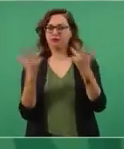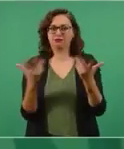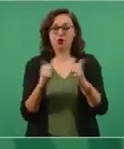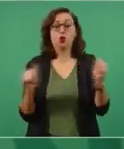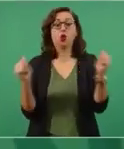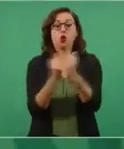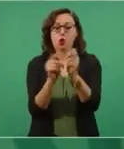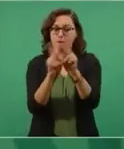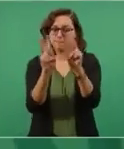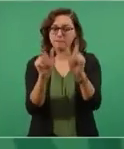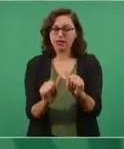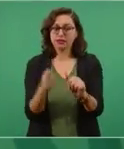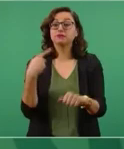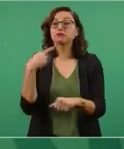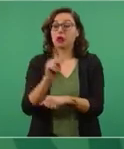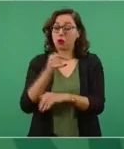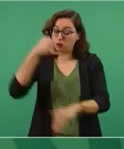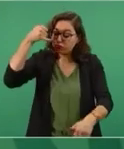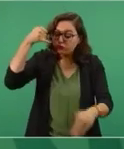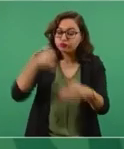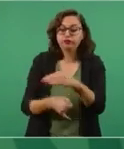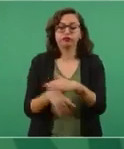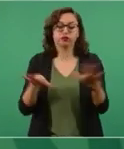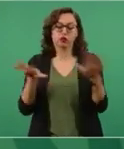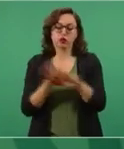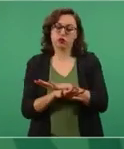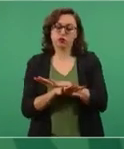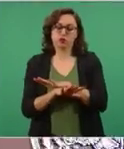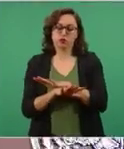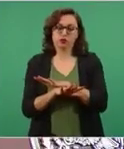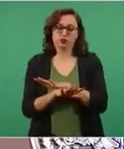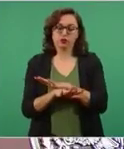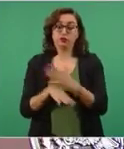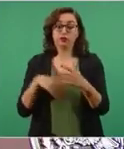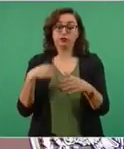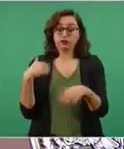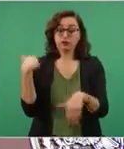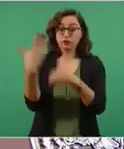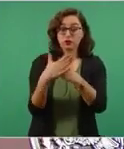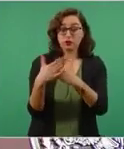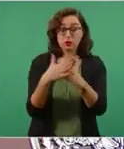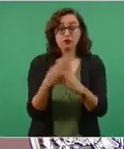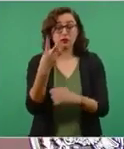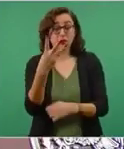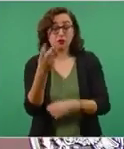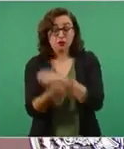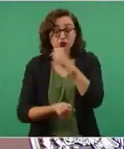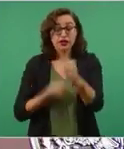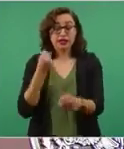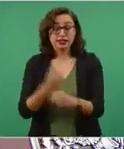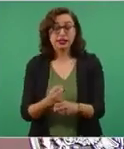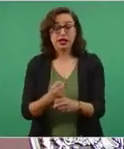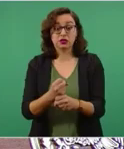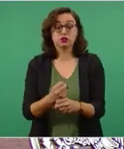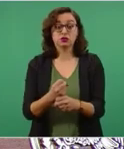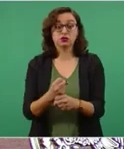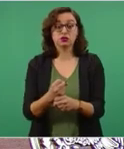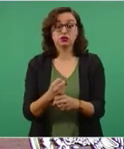transformación muy profunda, porque ya va a ser muy difícil de que